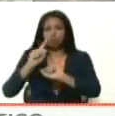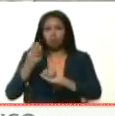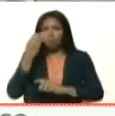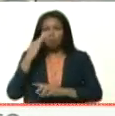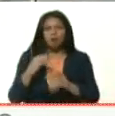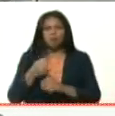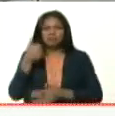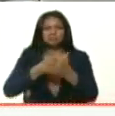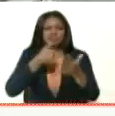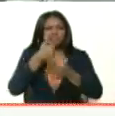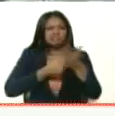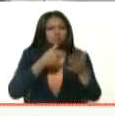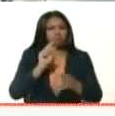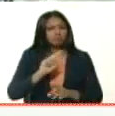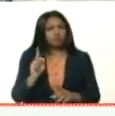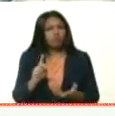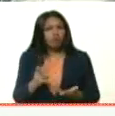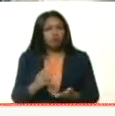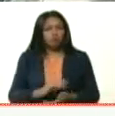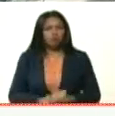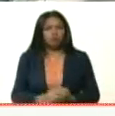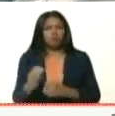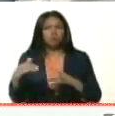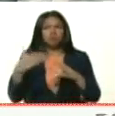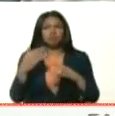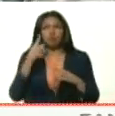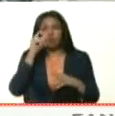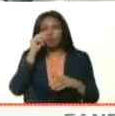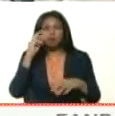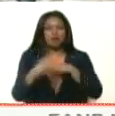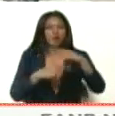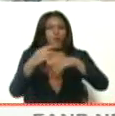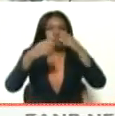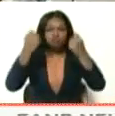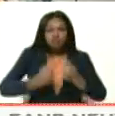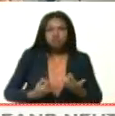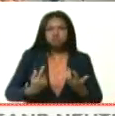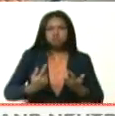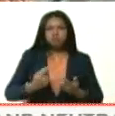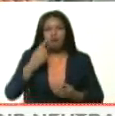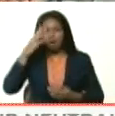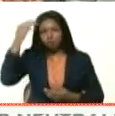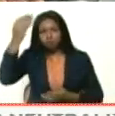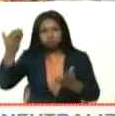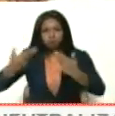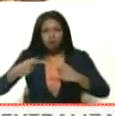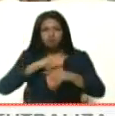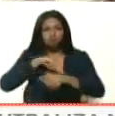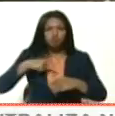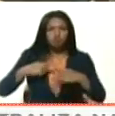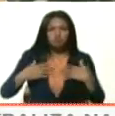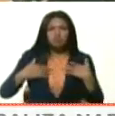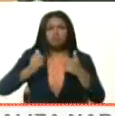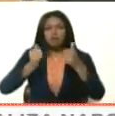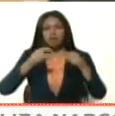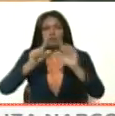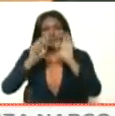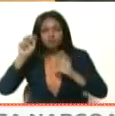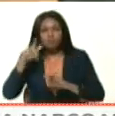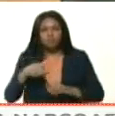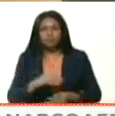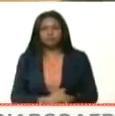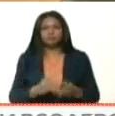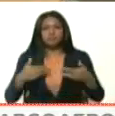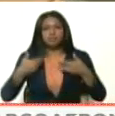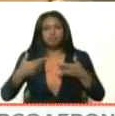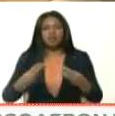explotador, nos mandó un revolucionario. Dios nos mandó para salvar, para